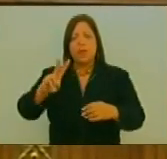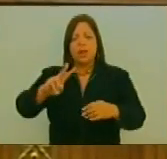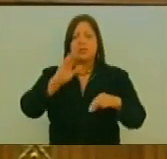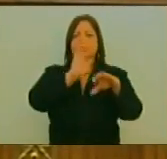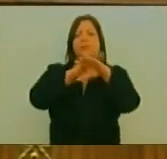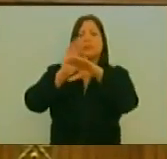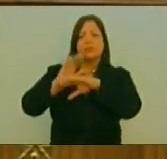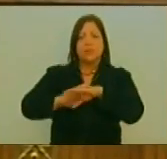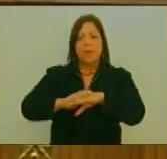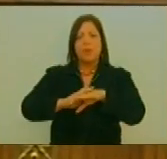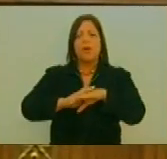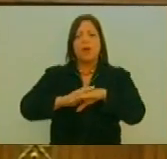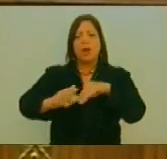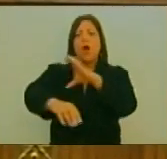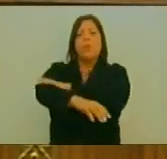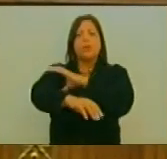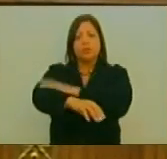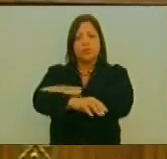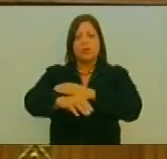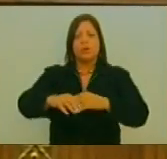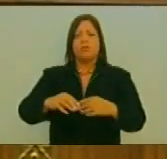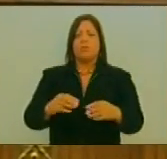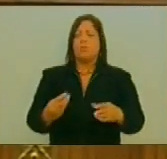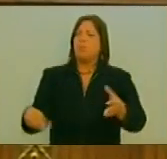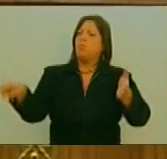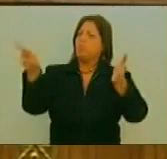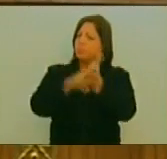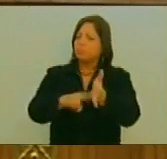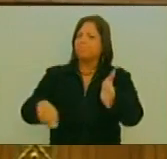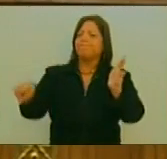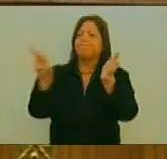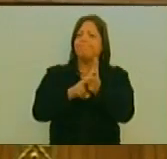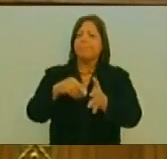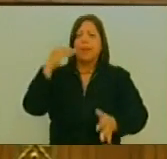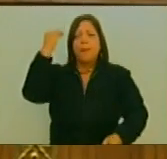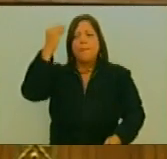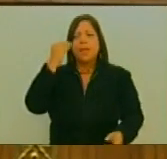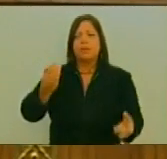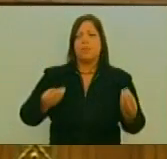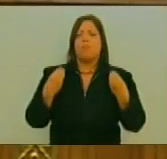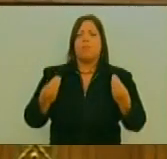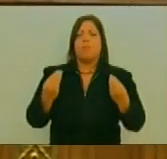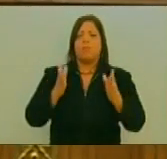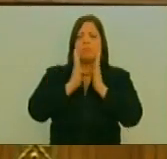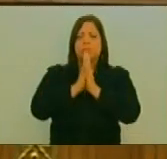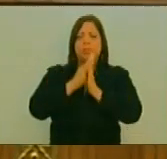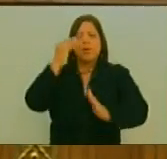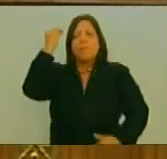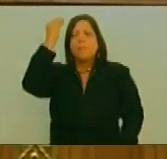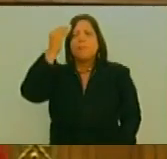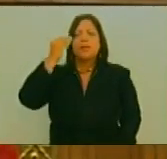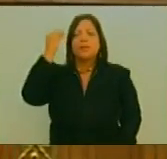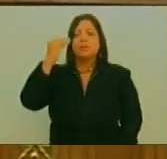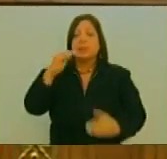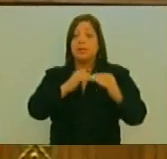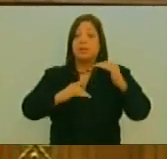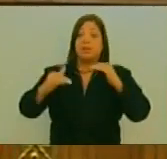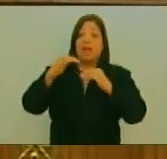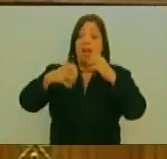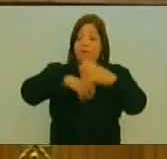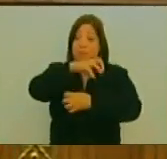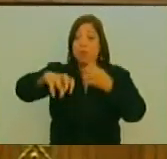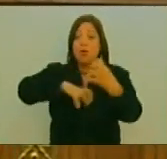Hago Un Llamado A Esa Derecha Que Piense En Este Momento Que Por Encima De Nuestras